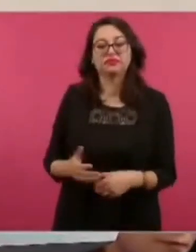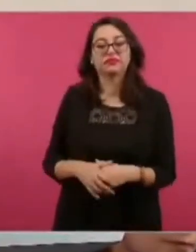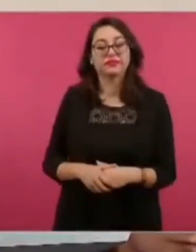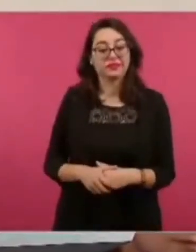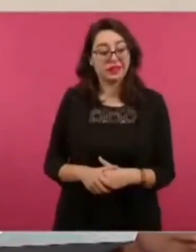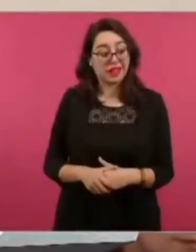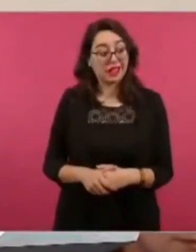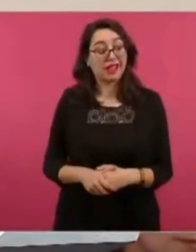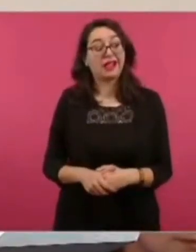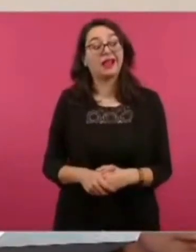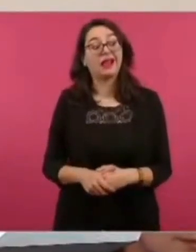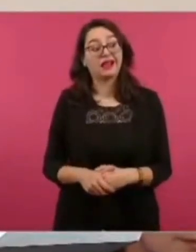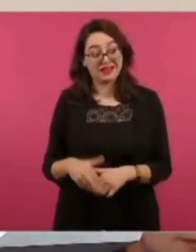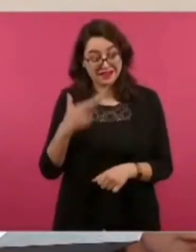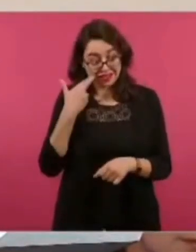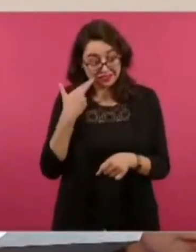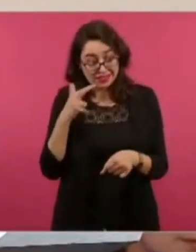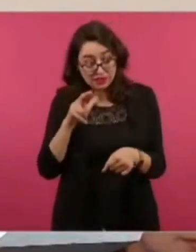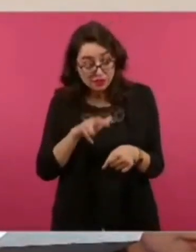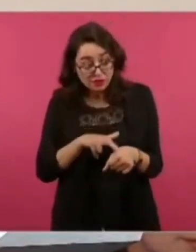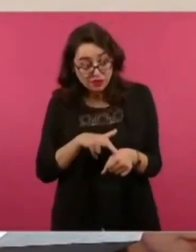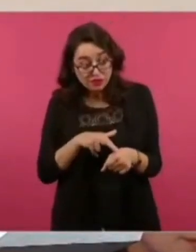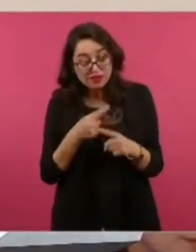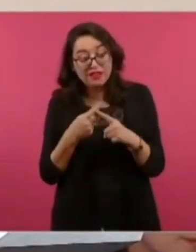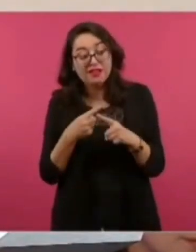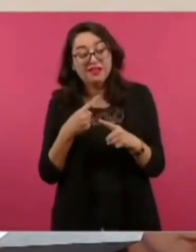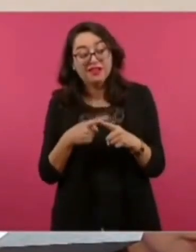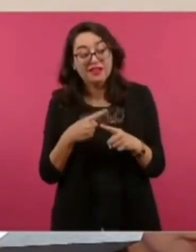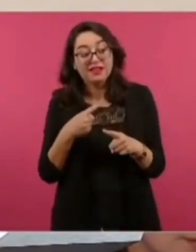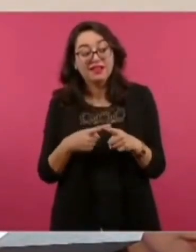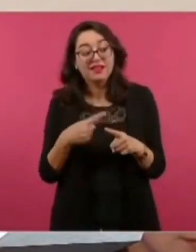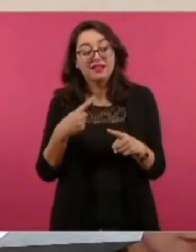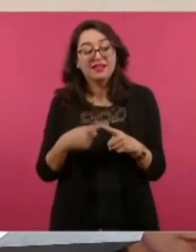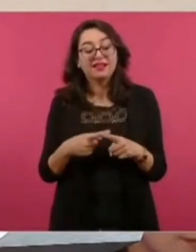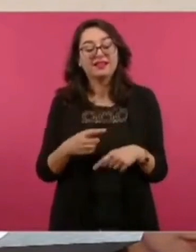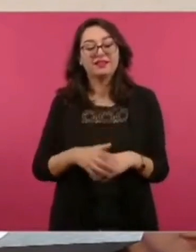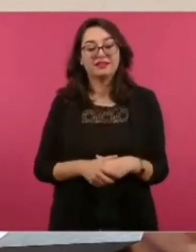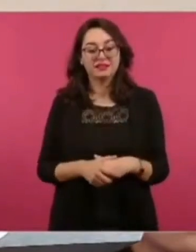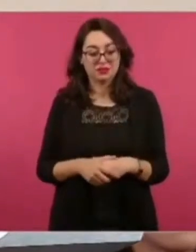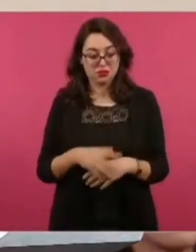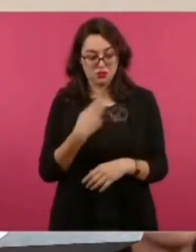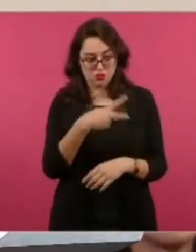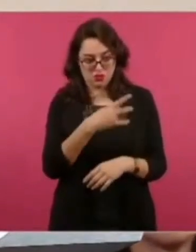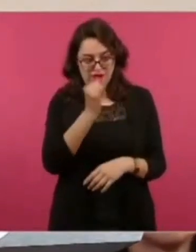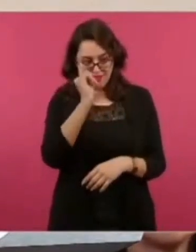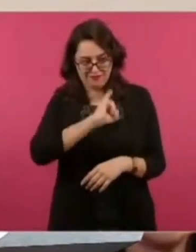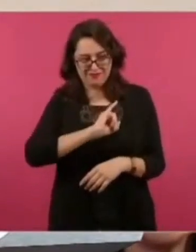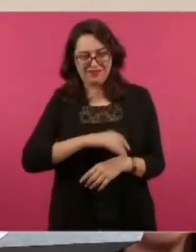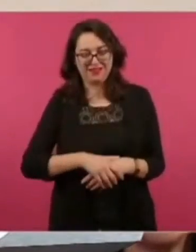¿quiénes son los que no dudan a la hora de hacer tranzas? Su jefe de él,